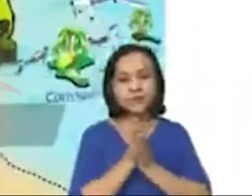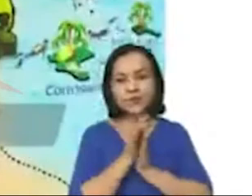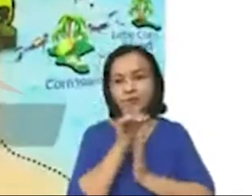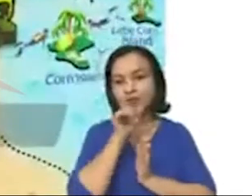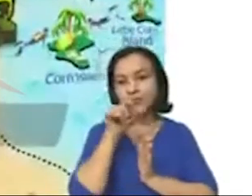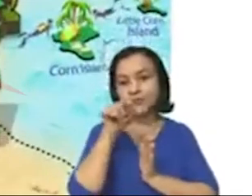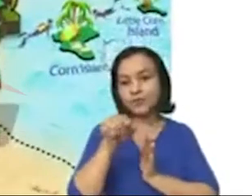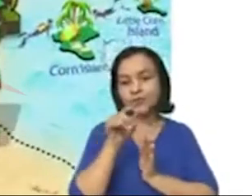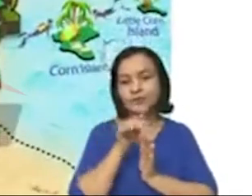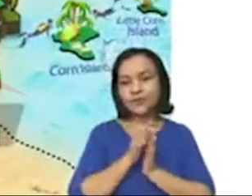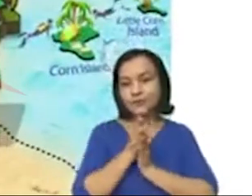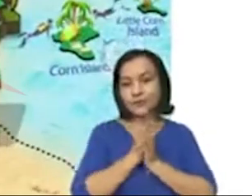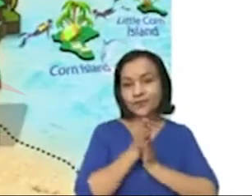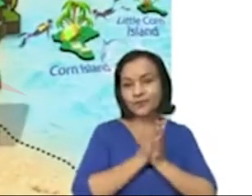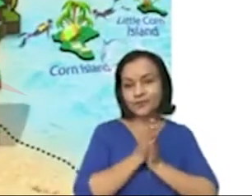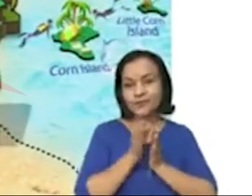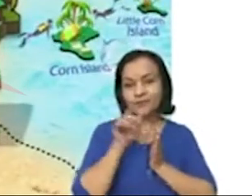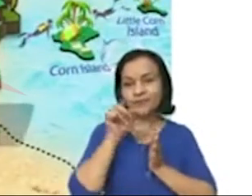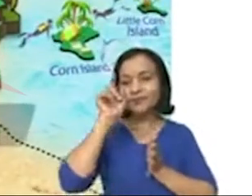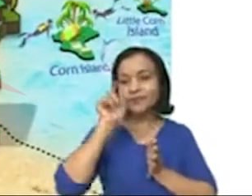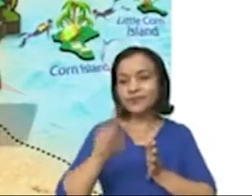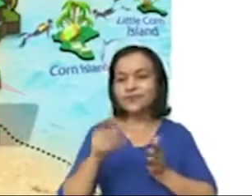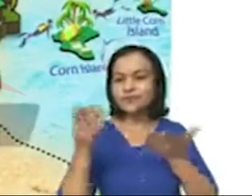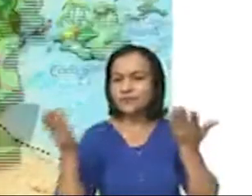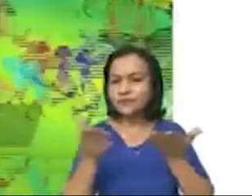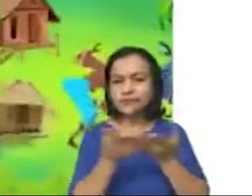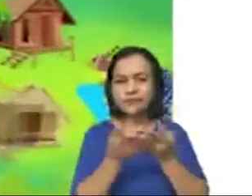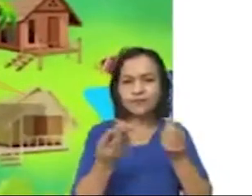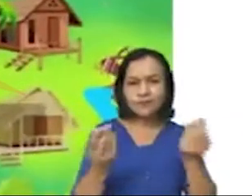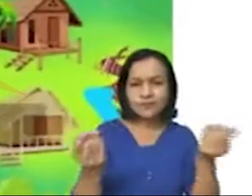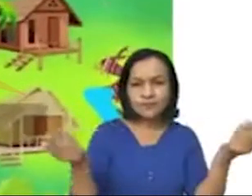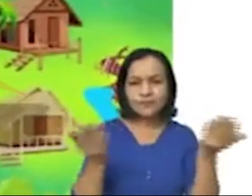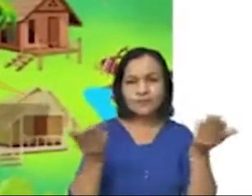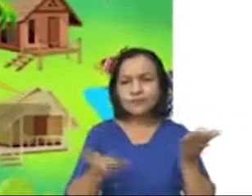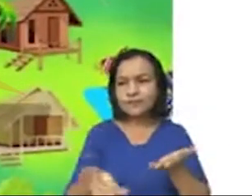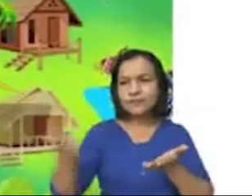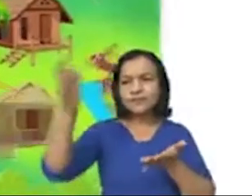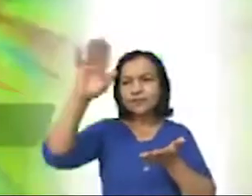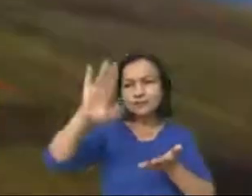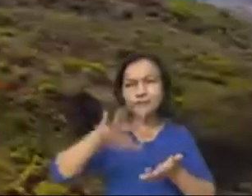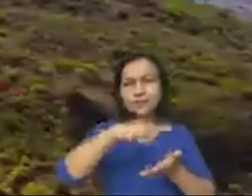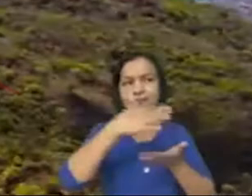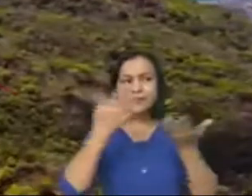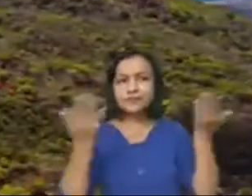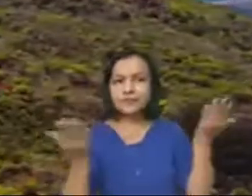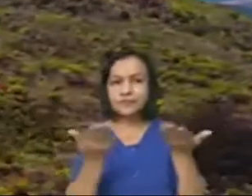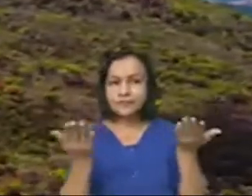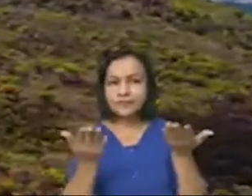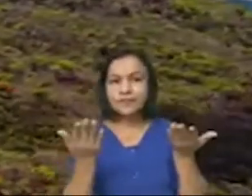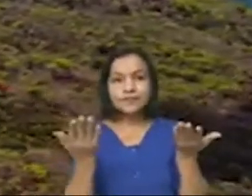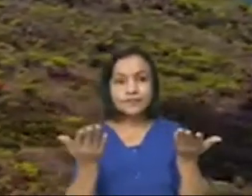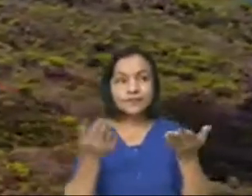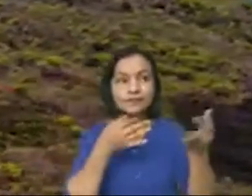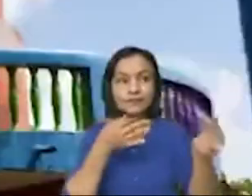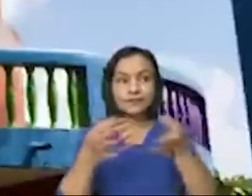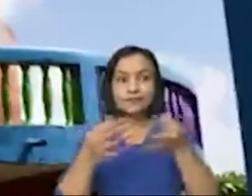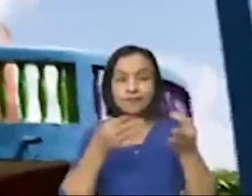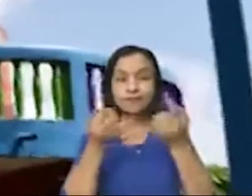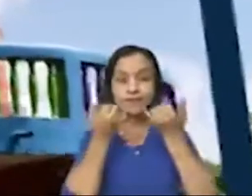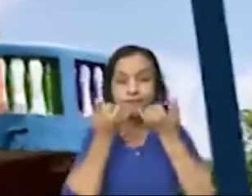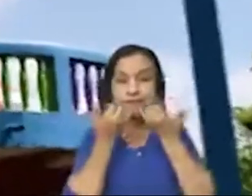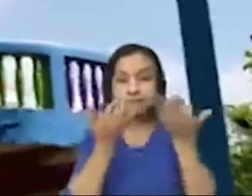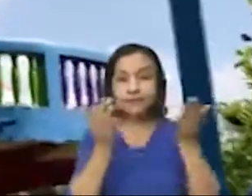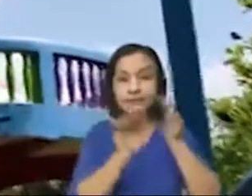me gusta esta playa y ahí ya le da referencia de cómo es la arena, de cómo son las olas. Estotti asegura que en el caso del